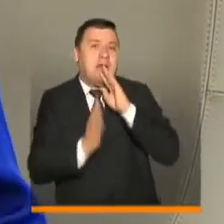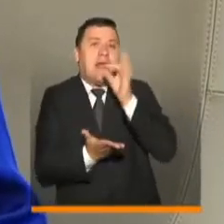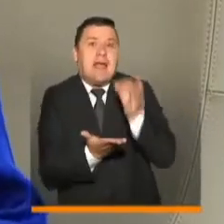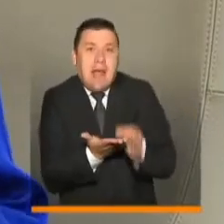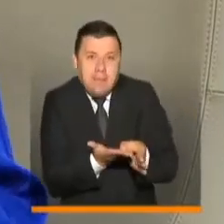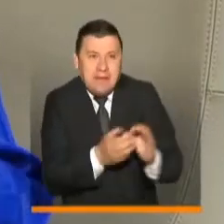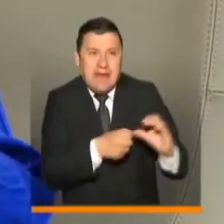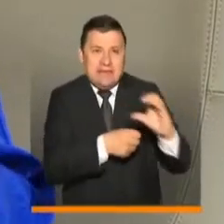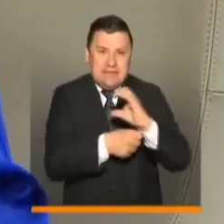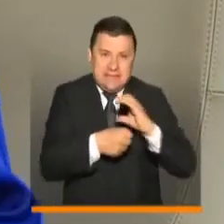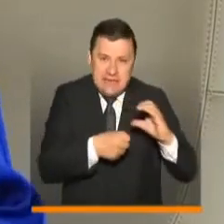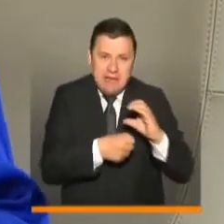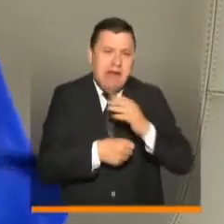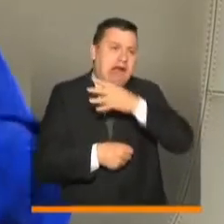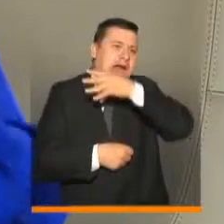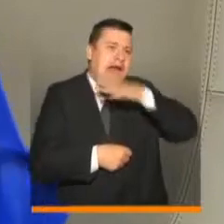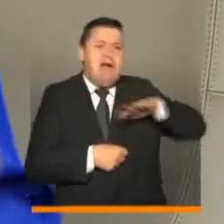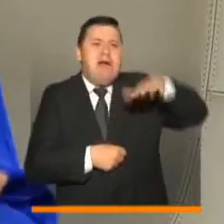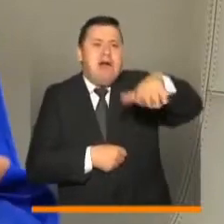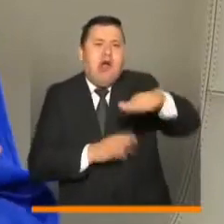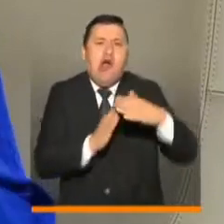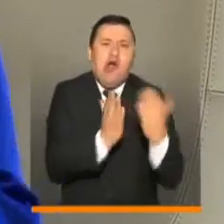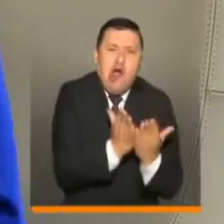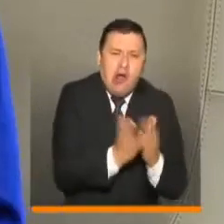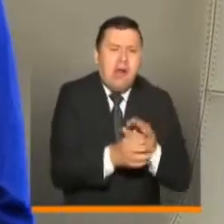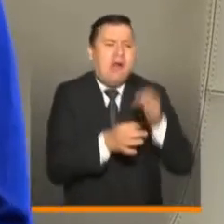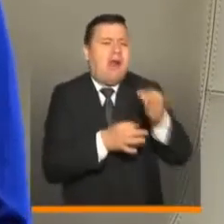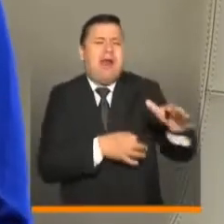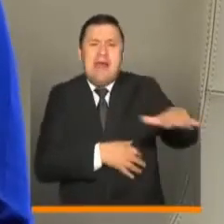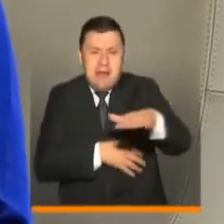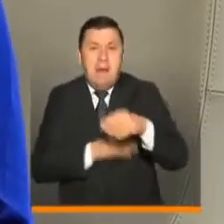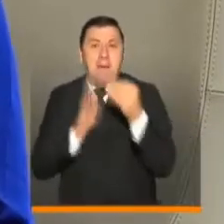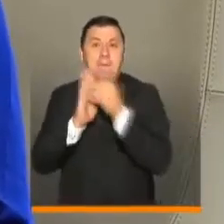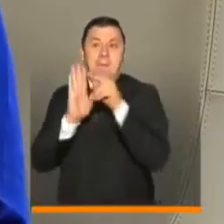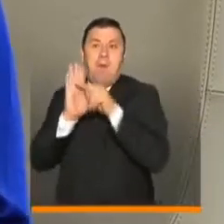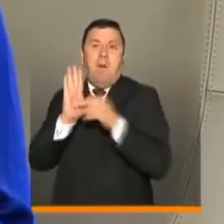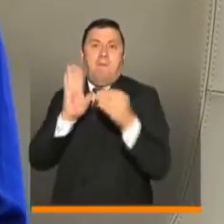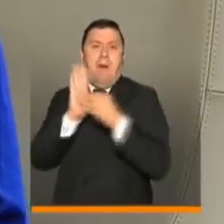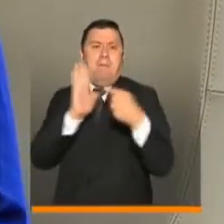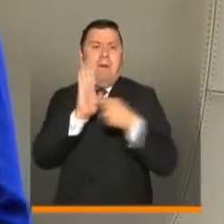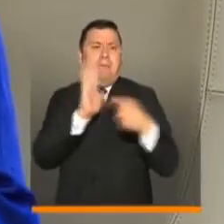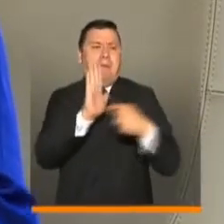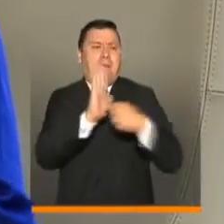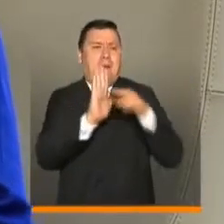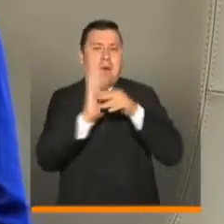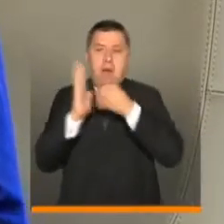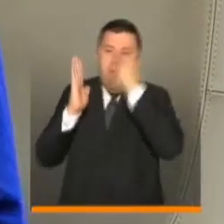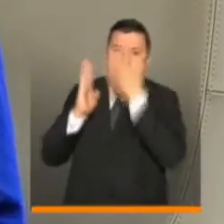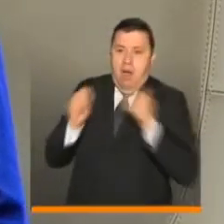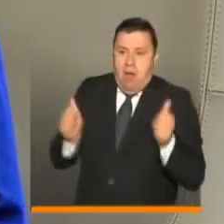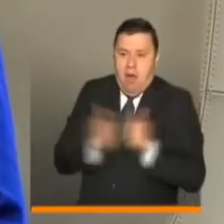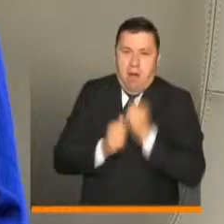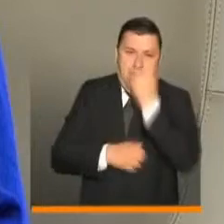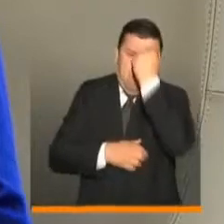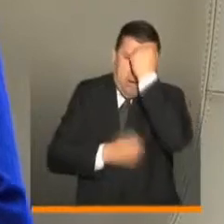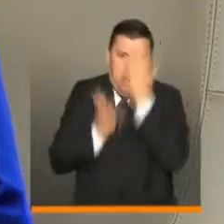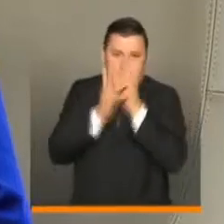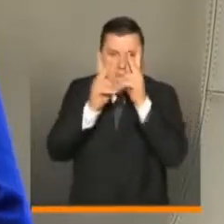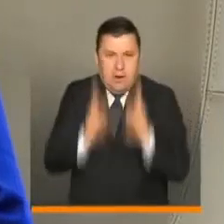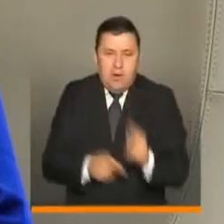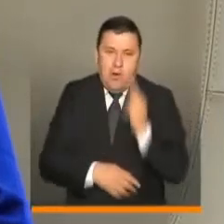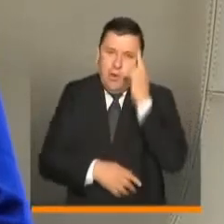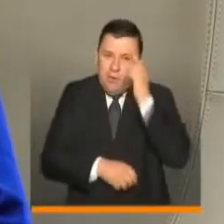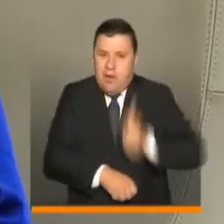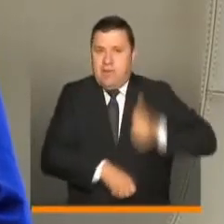capitales, zona rural, ruralidad dispersa e iremos generando los protocolos para que acompañen maestros, estudiantes y